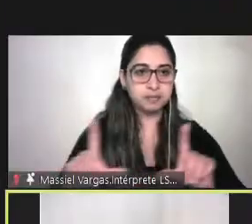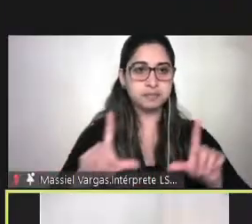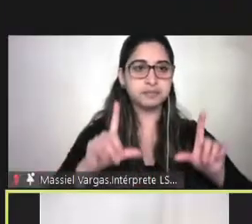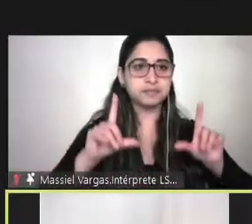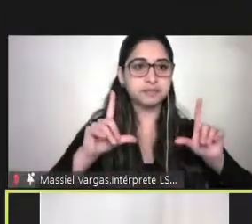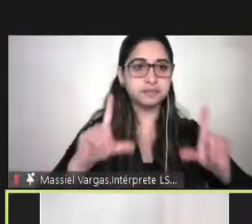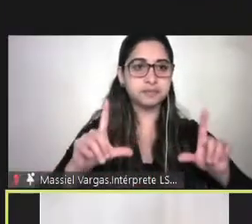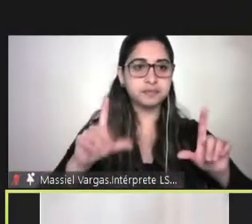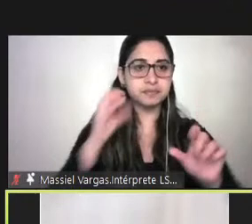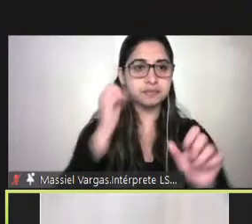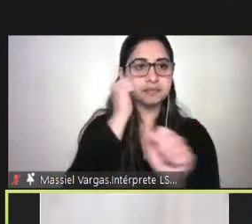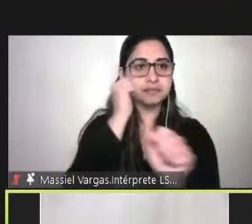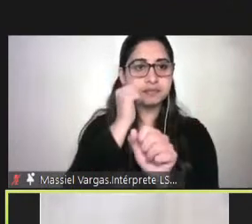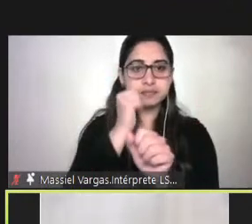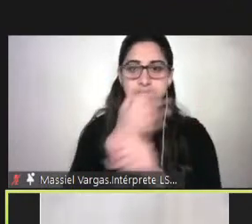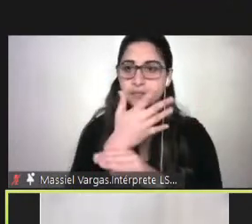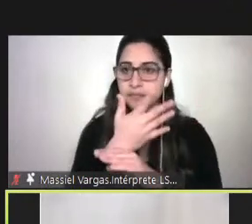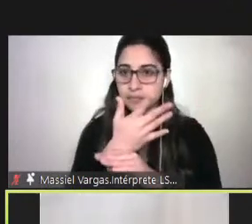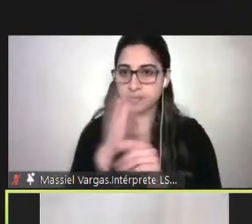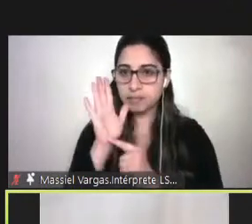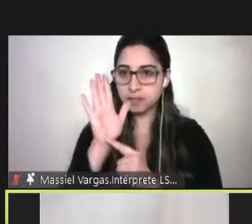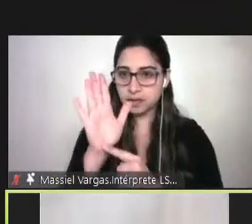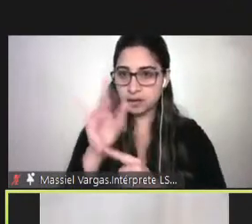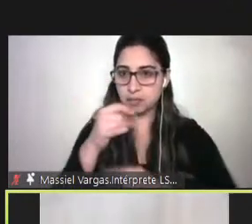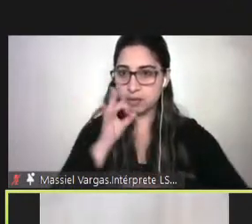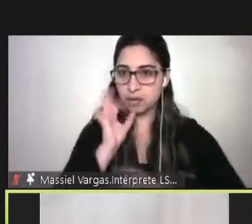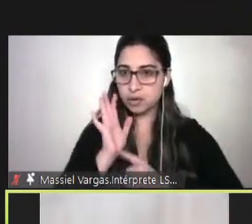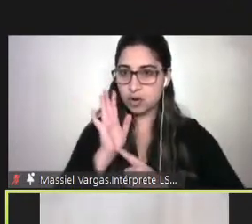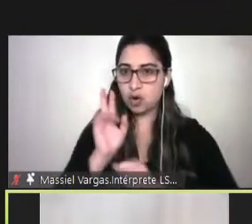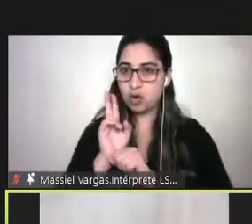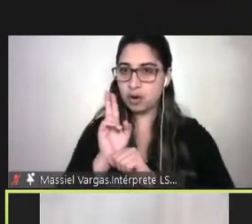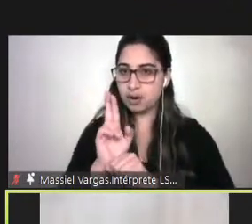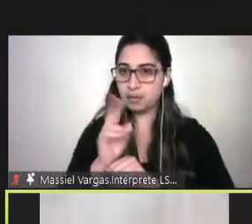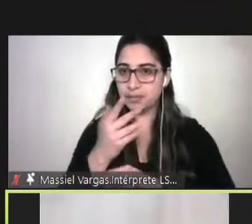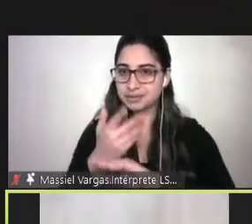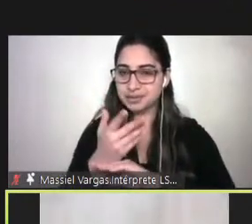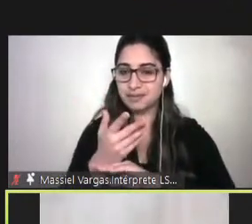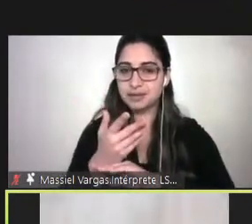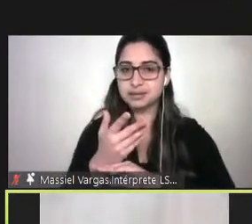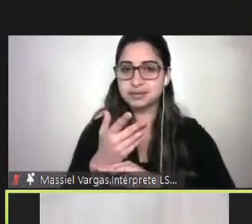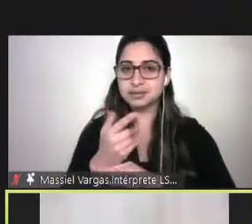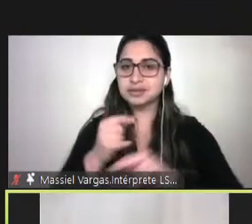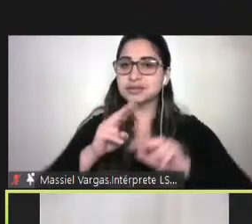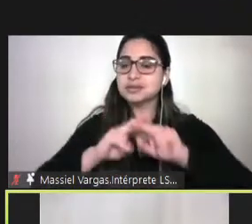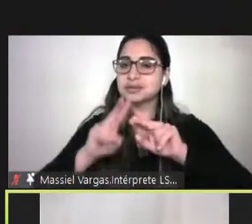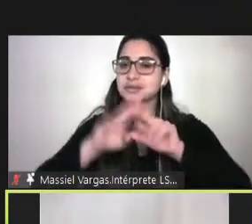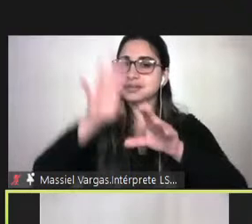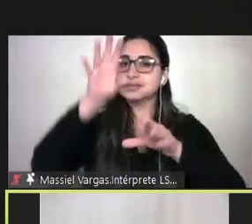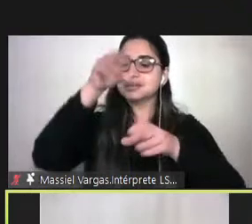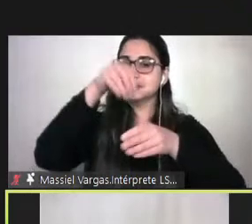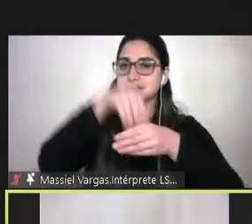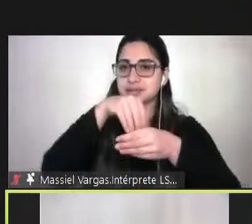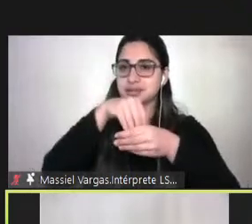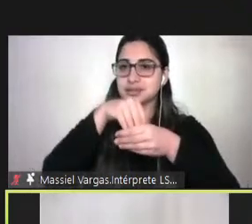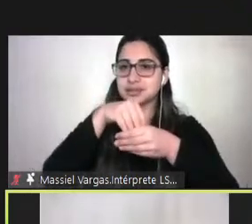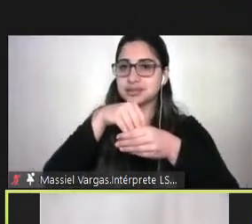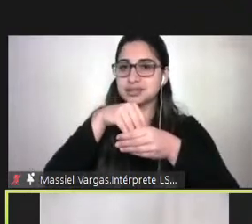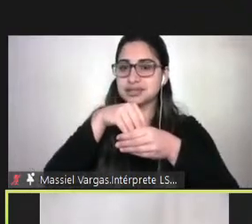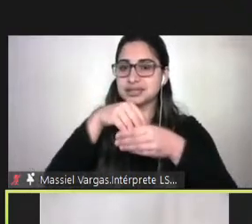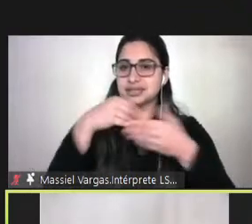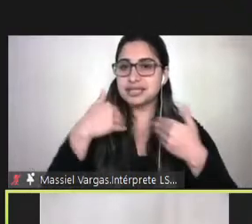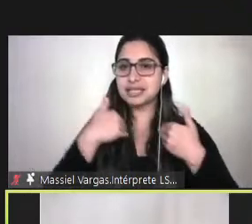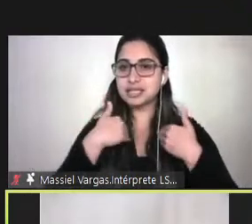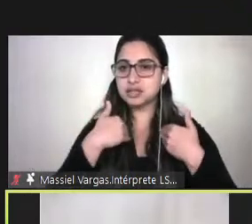como recién me presentaban yo he hecho parte de mi ejercicio profesional